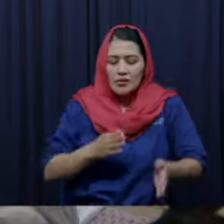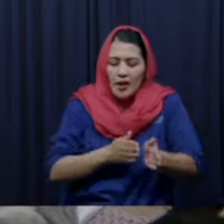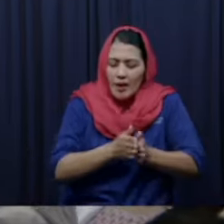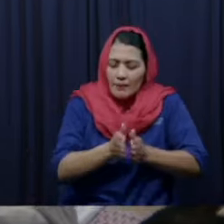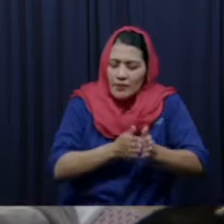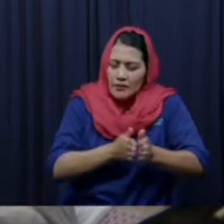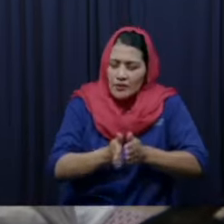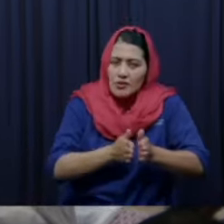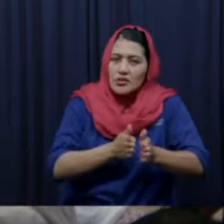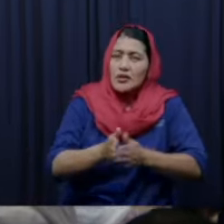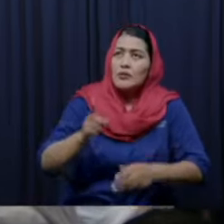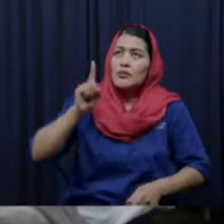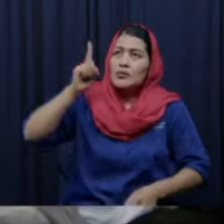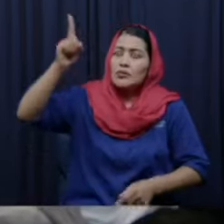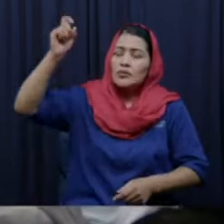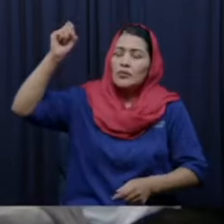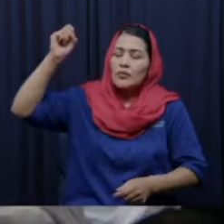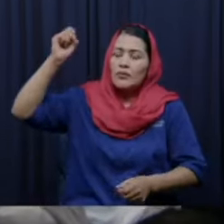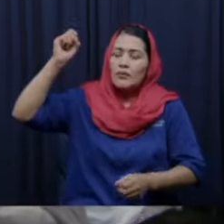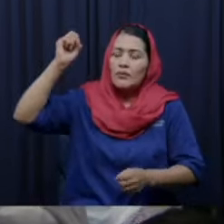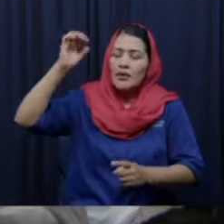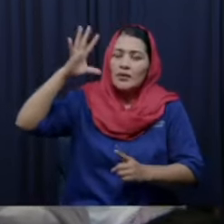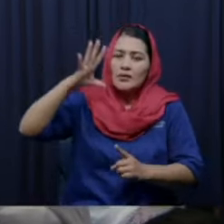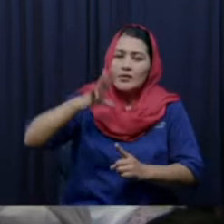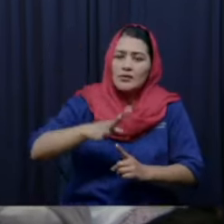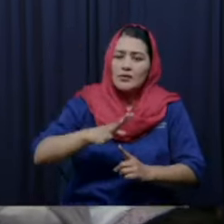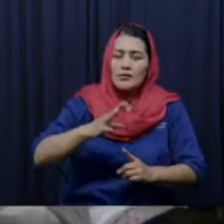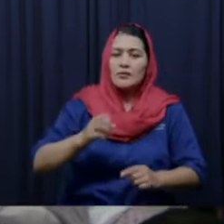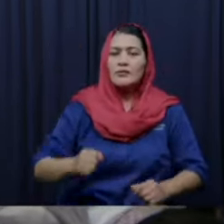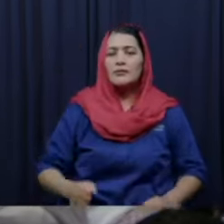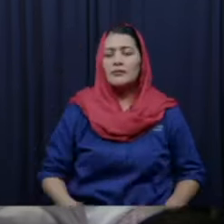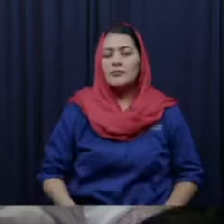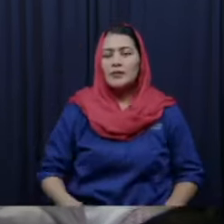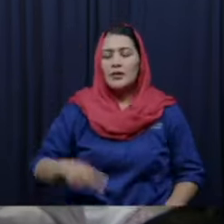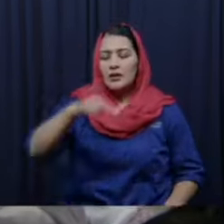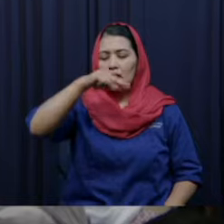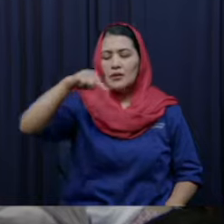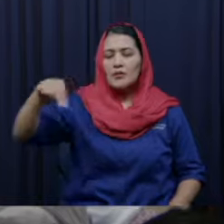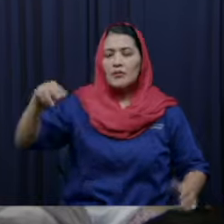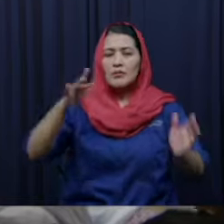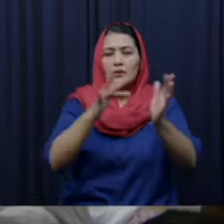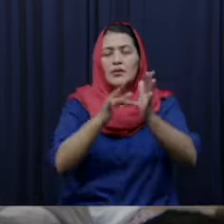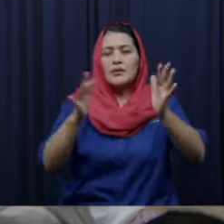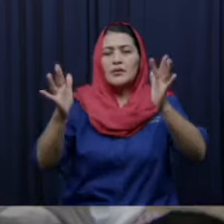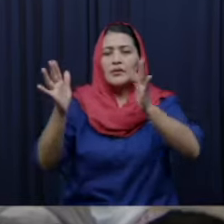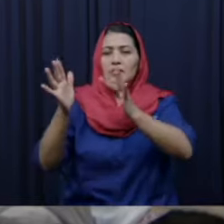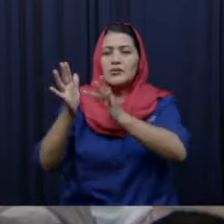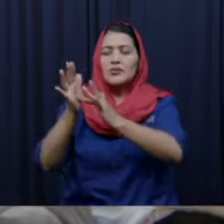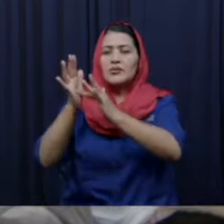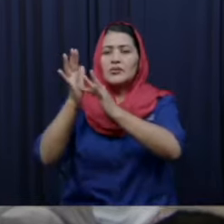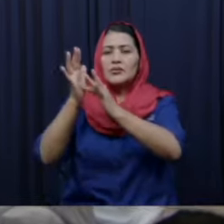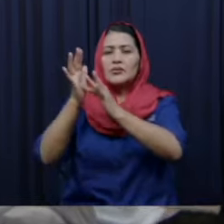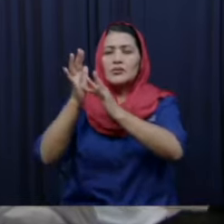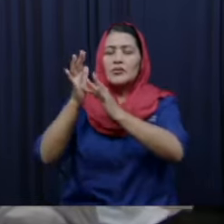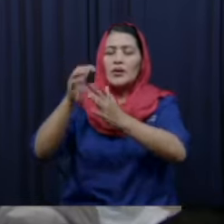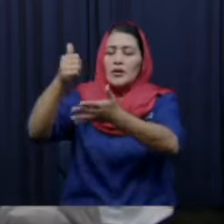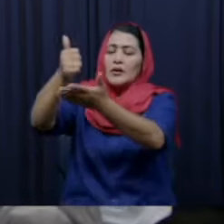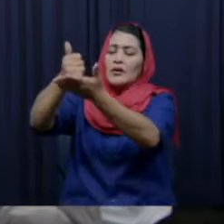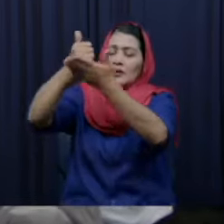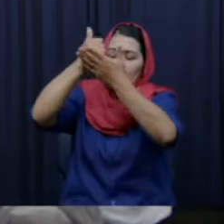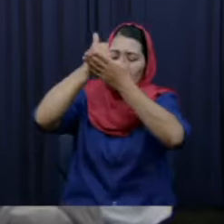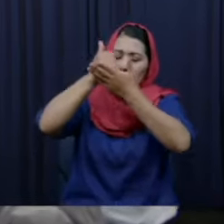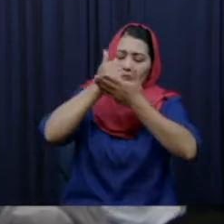lindas buenas preciosas que tú nos das en el nombre de Jesús hazlo tú Señor hazlo